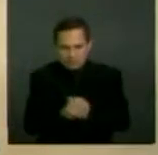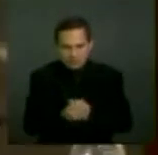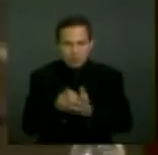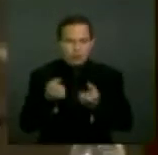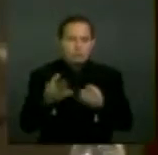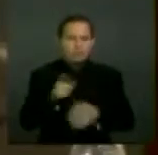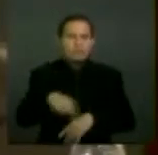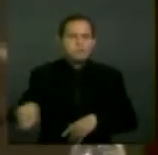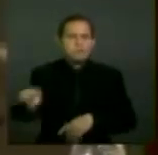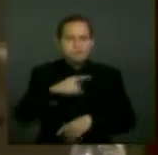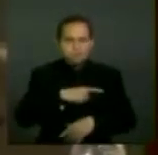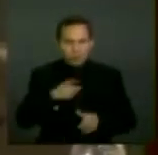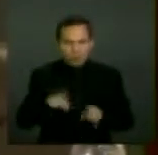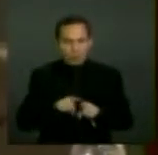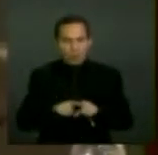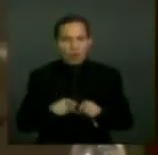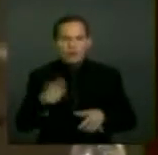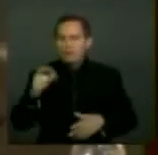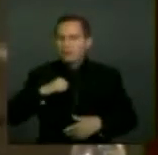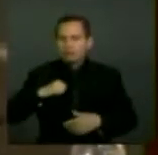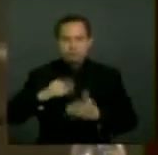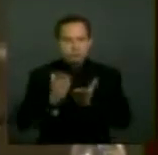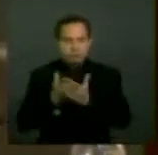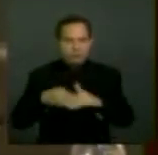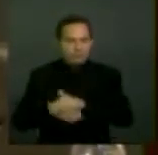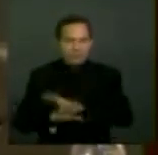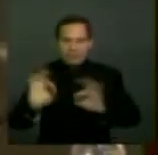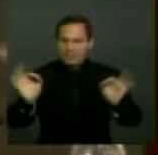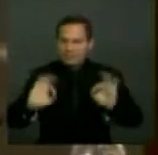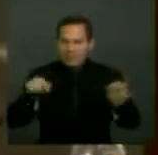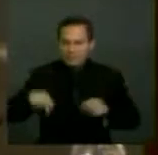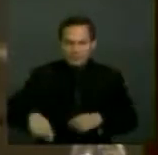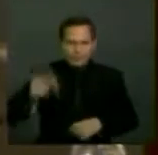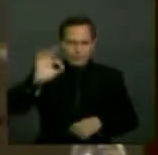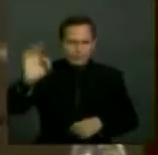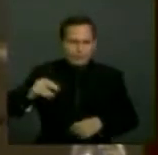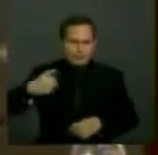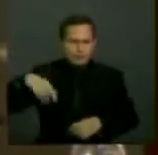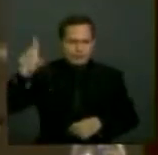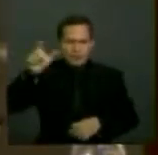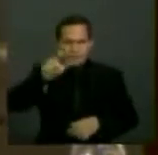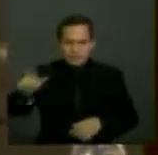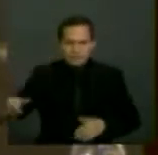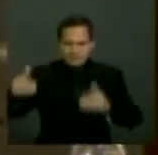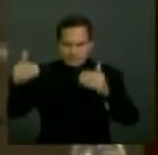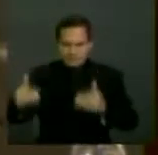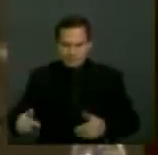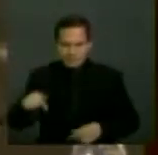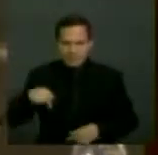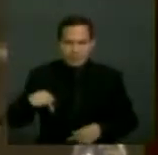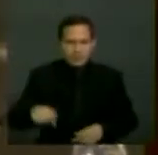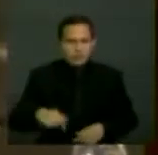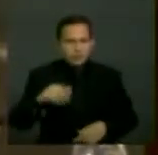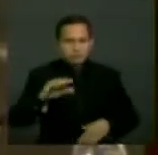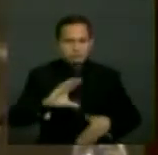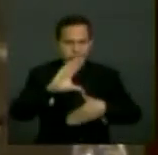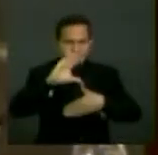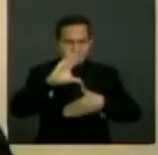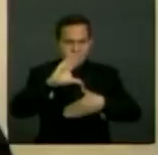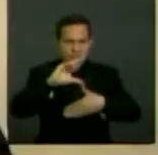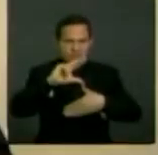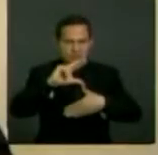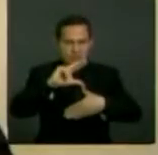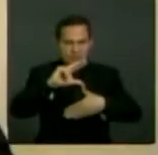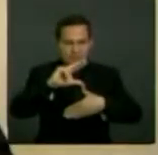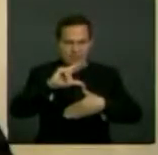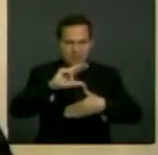escolar se encuentran desescolarizadas en el país. Según un informe sobre educación inclusiva en América Latina y el Caribe, en Colombia